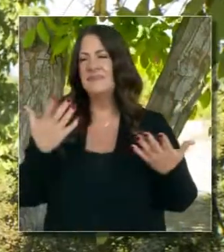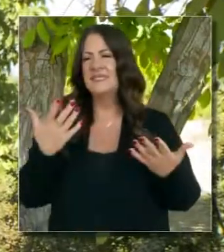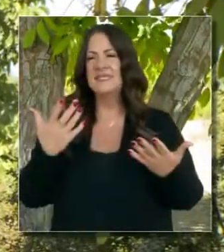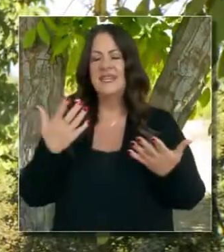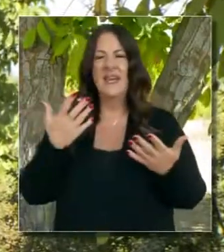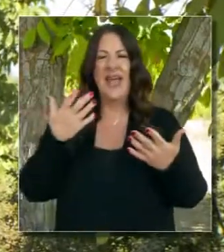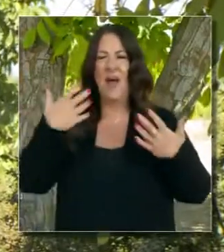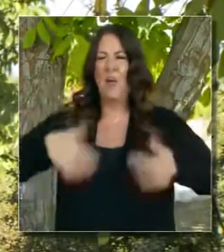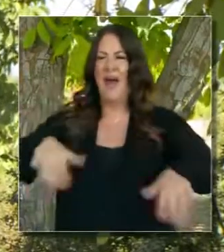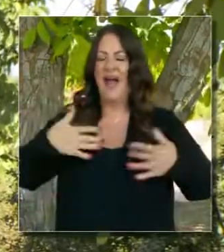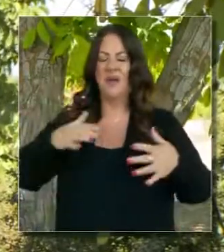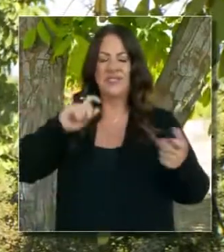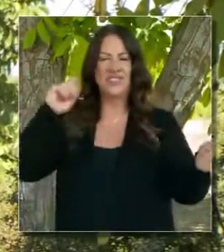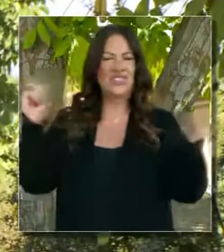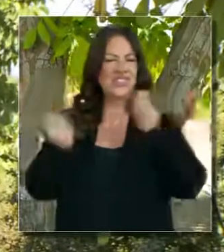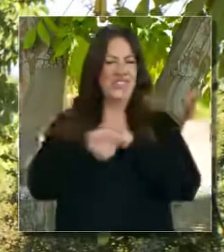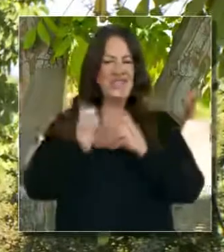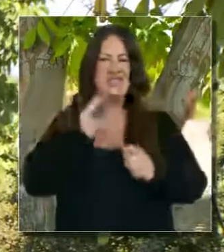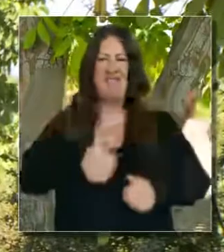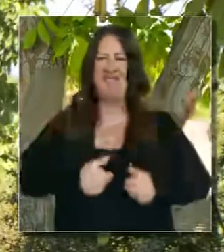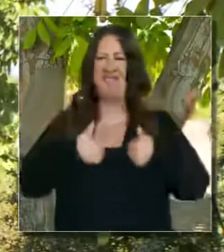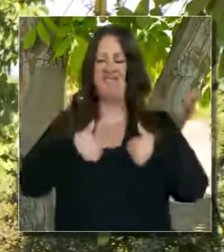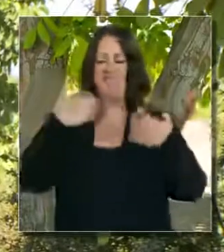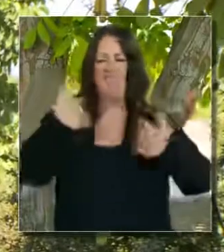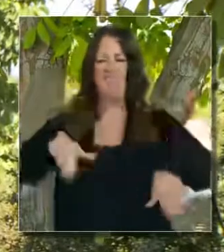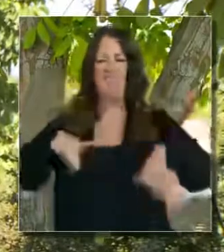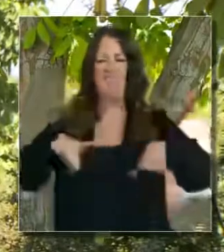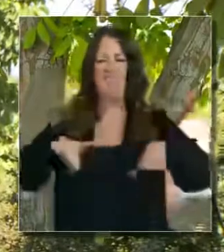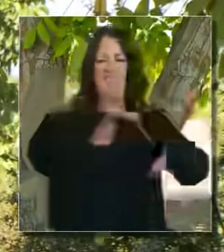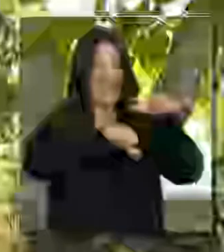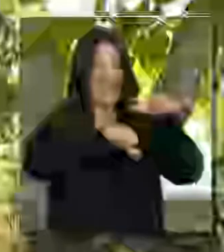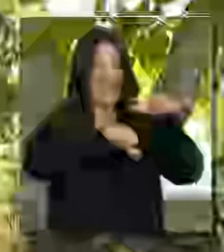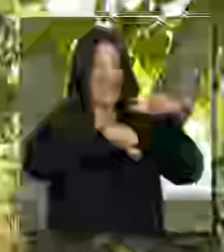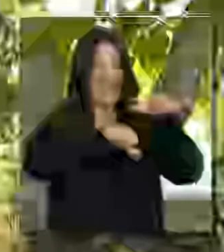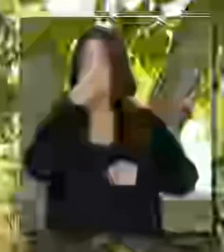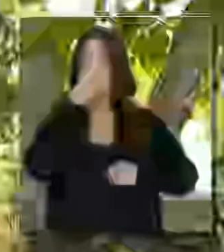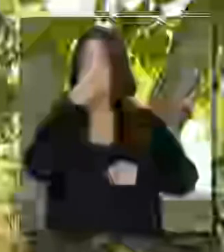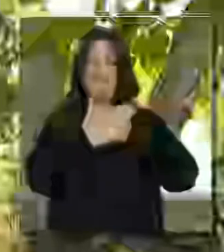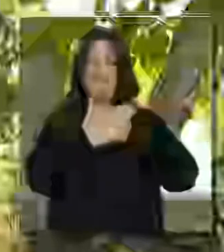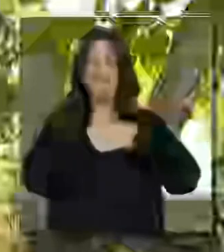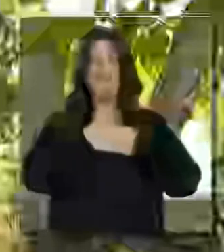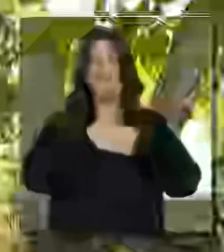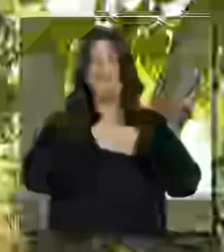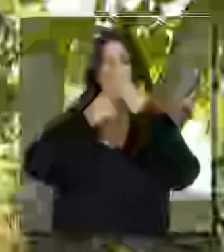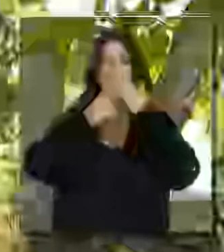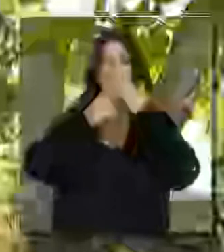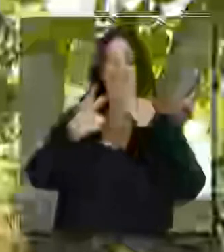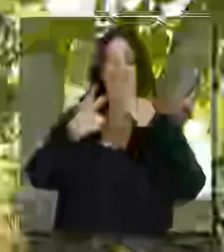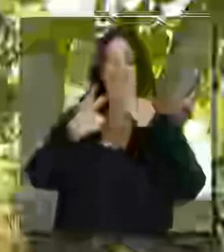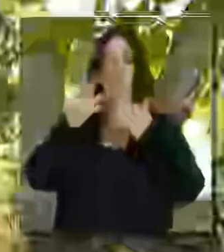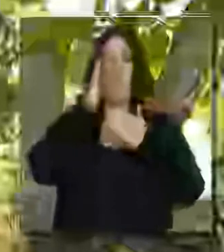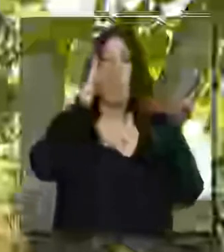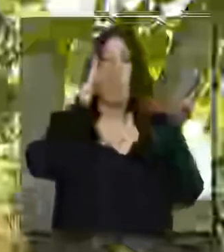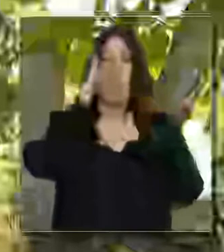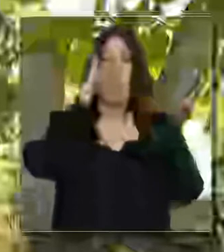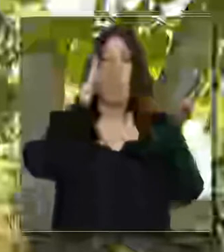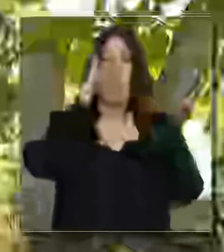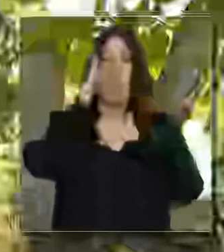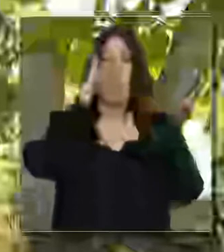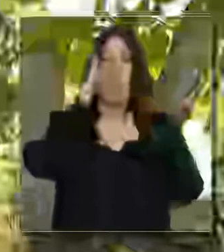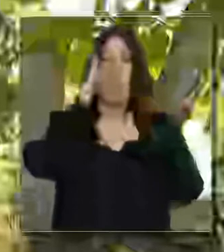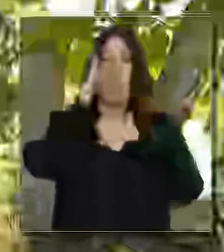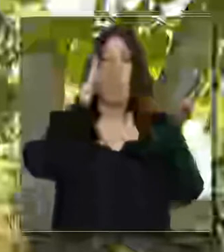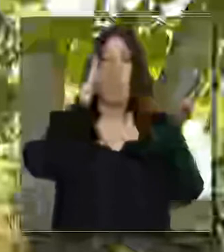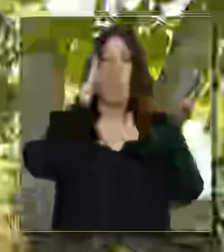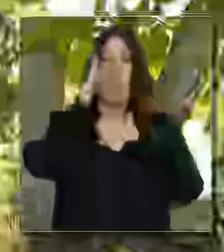de California. De cómo las cosas cambian radicalmente. Como lo habían predicho científicos hace años y años.